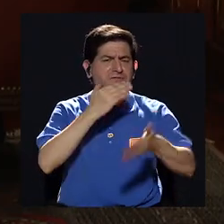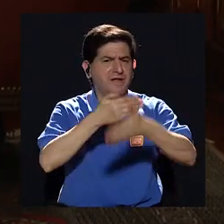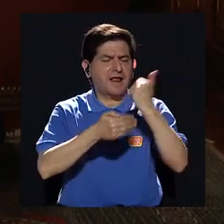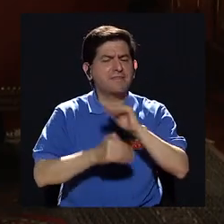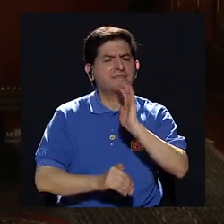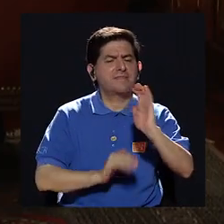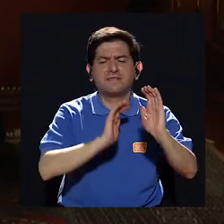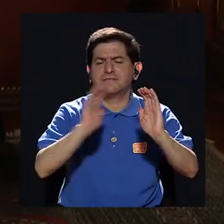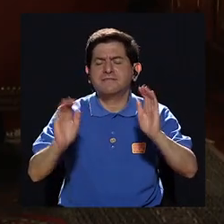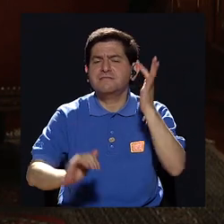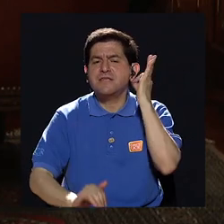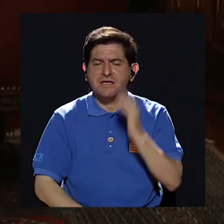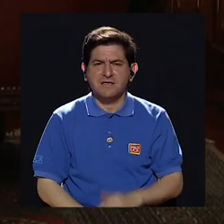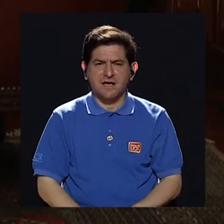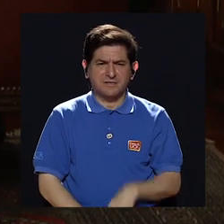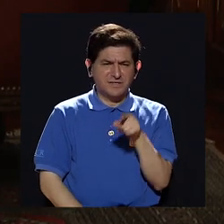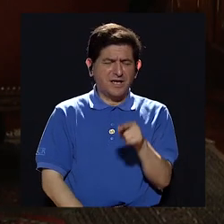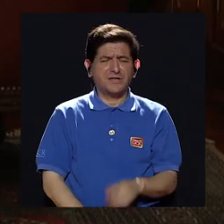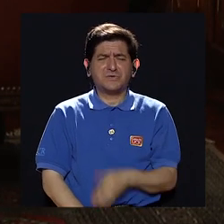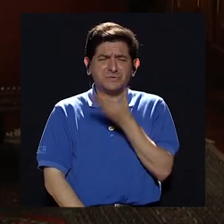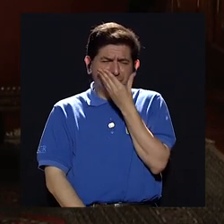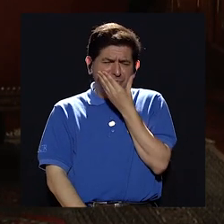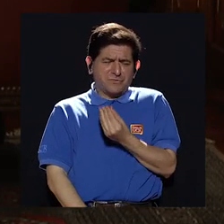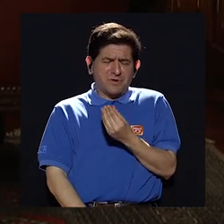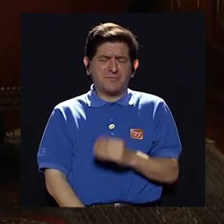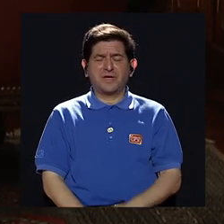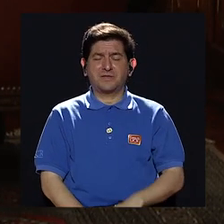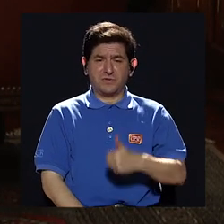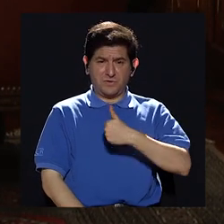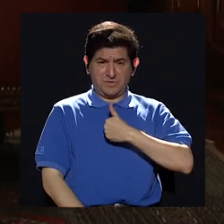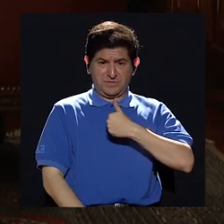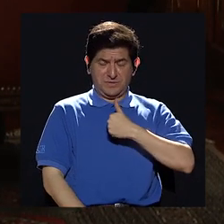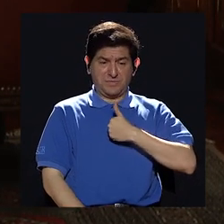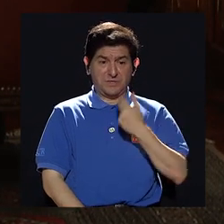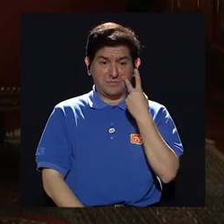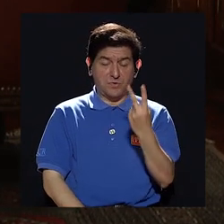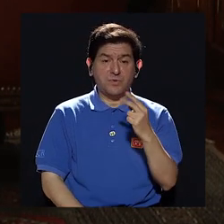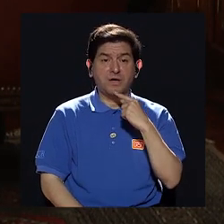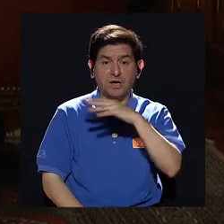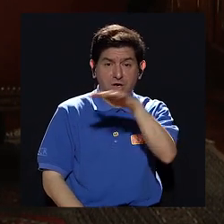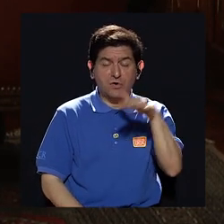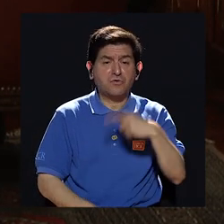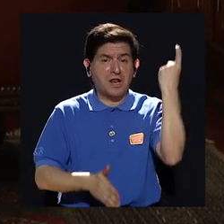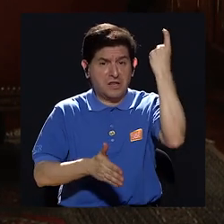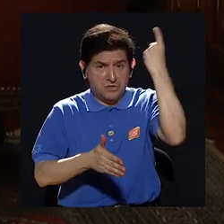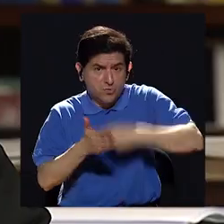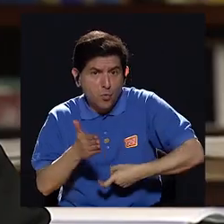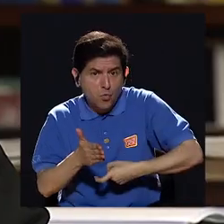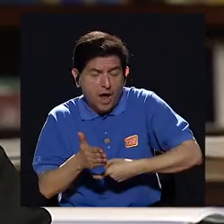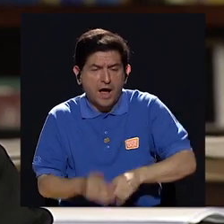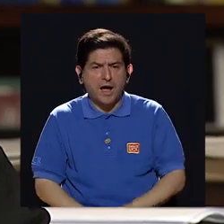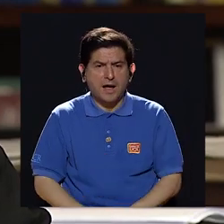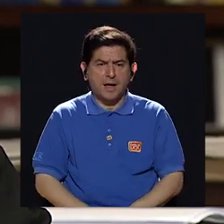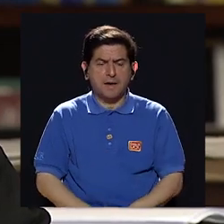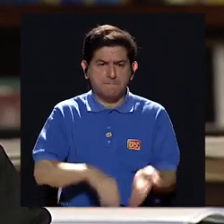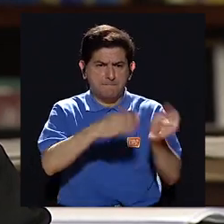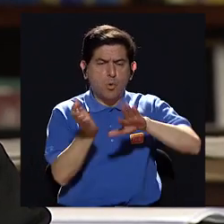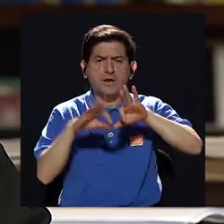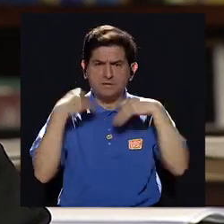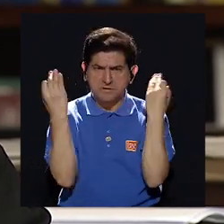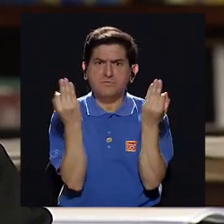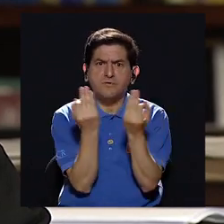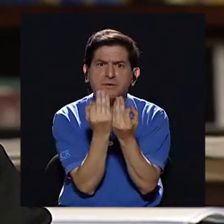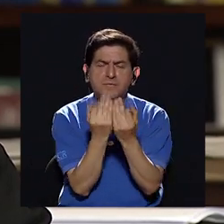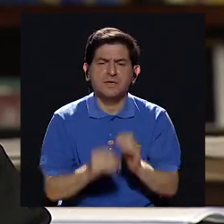hablaba de esos niños y niñas que sufrieron y vivieron en carne propia una realidad muy fuerte, muy dura. Vieron fallecer a familiares.